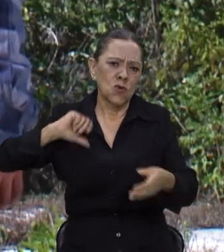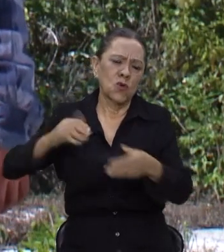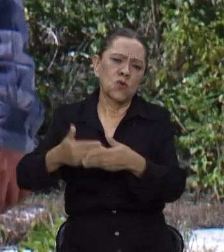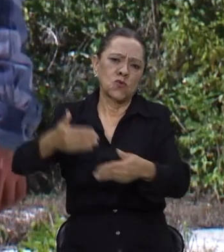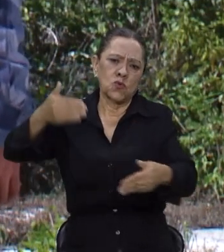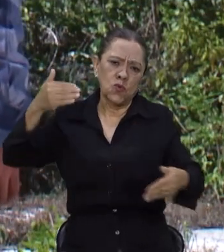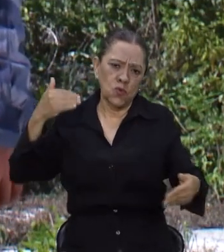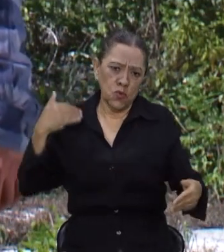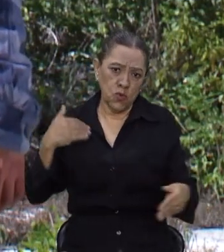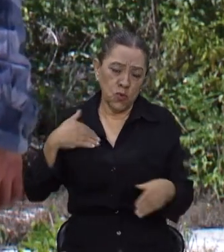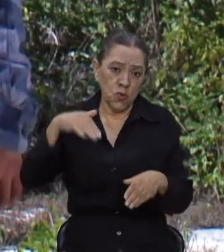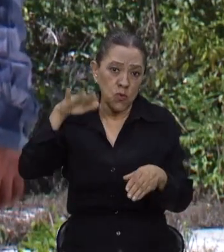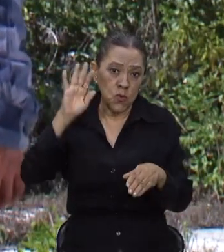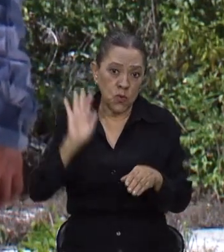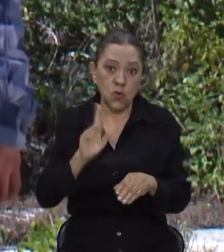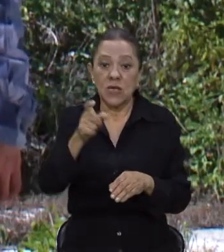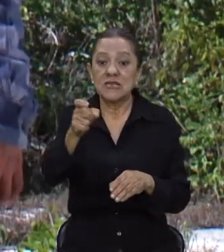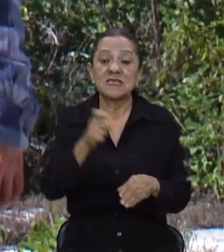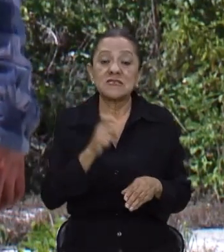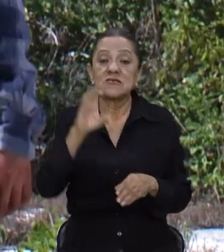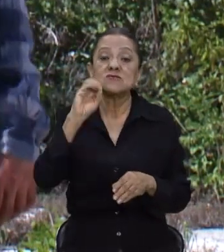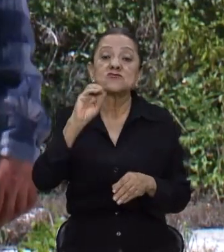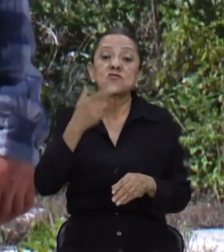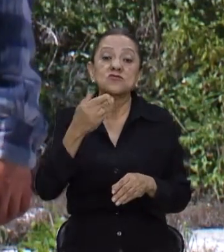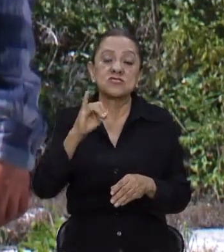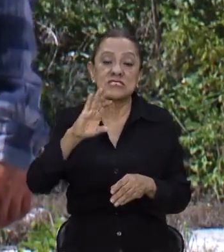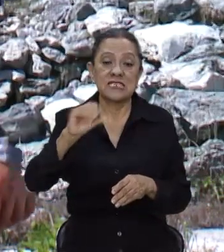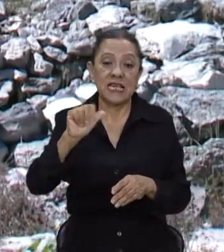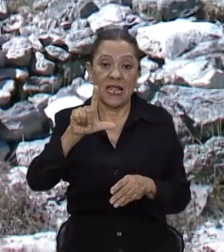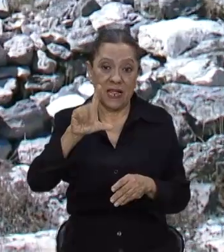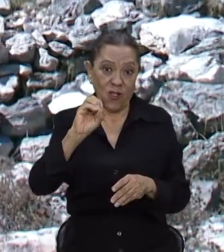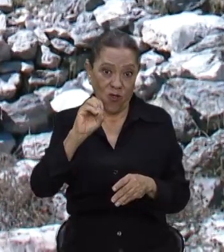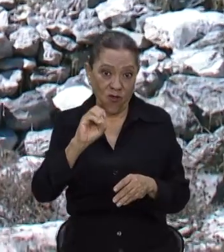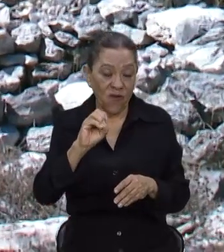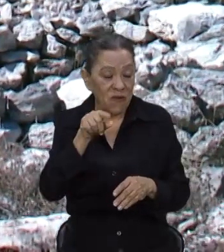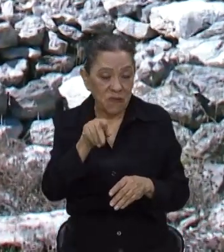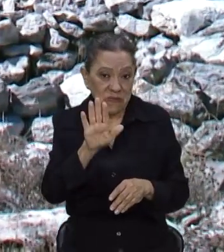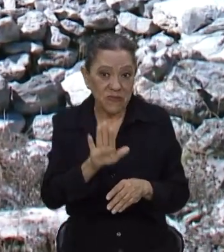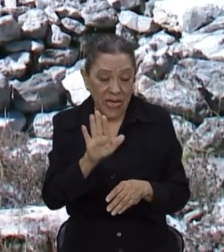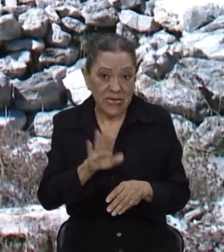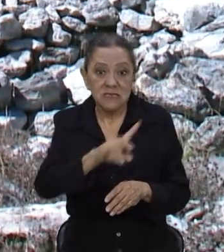Xochicalca. Hablamos del periódico y clásico de los 700 a 900 después de Cristo.